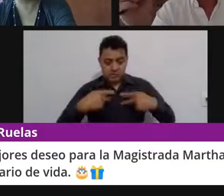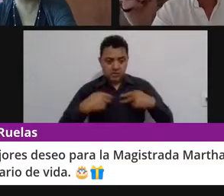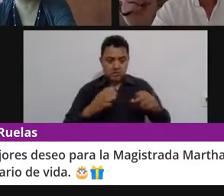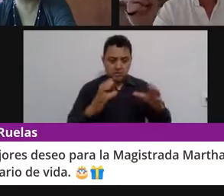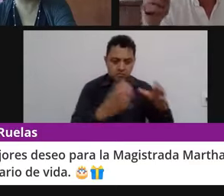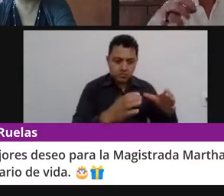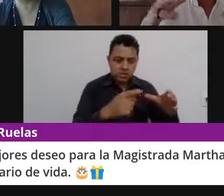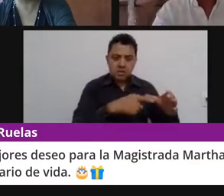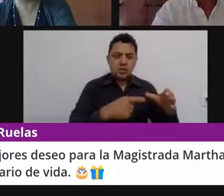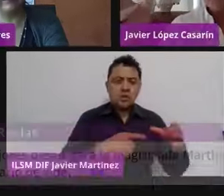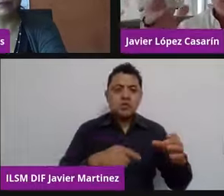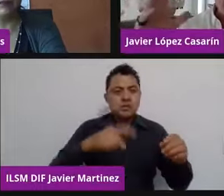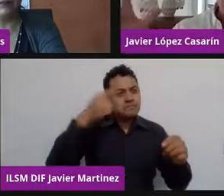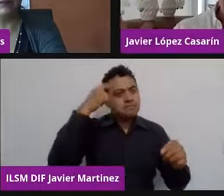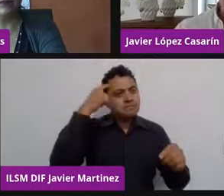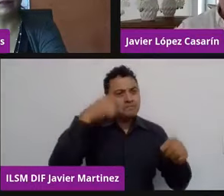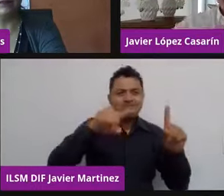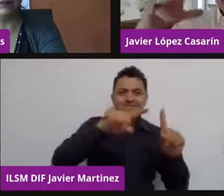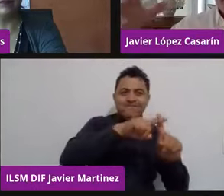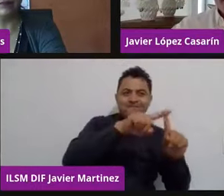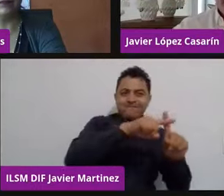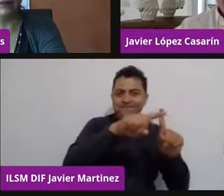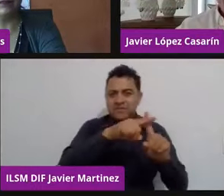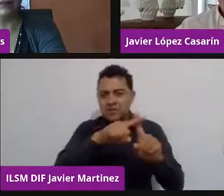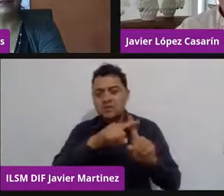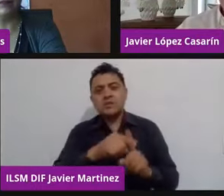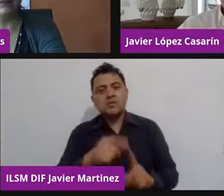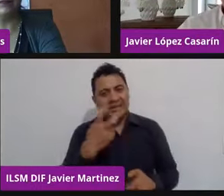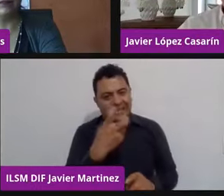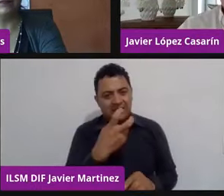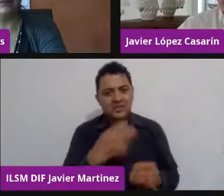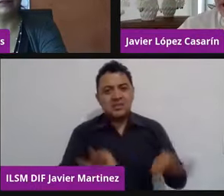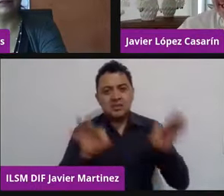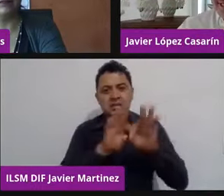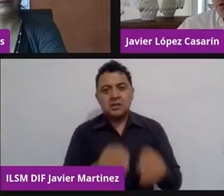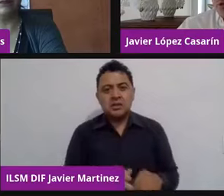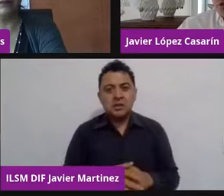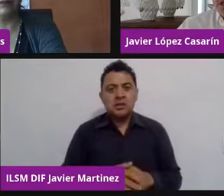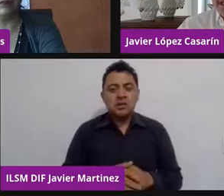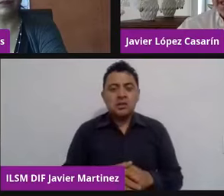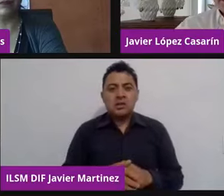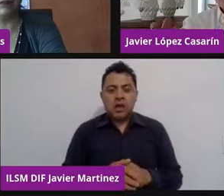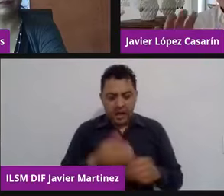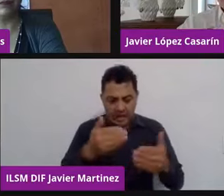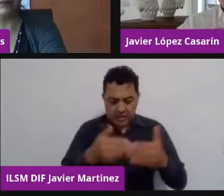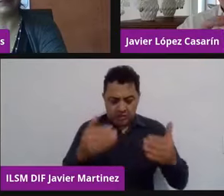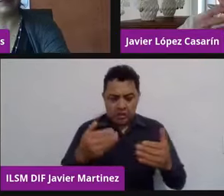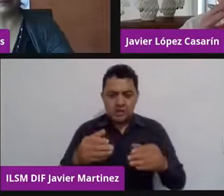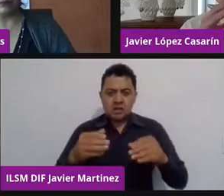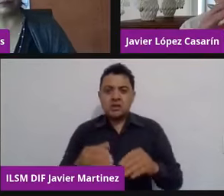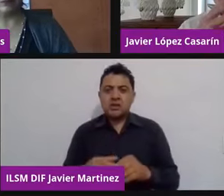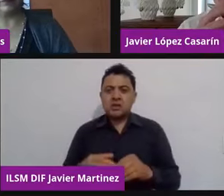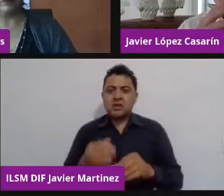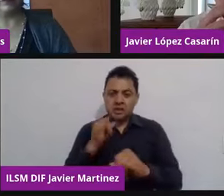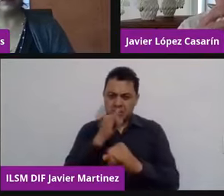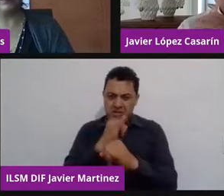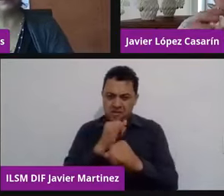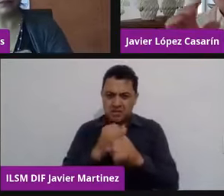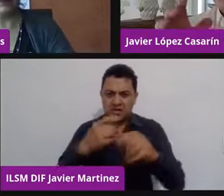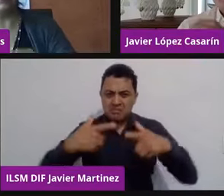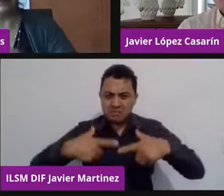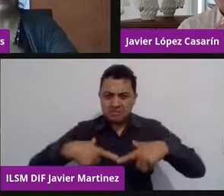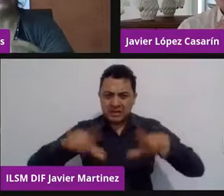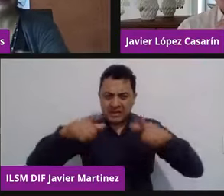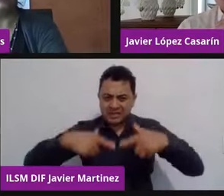páginas, o espacios más allá de páginas, portales, donde se refleja actividades,